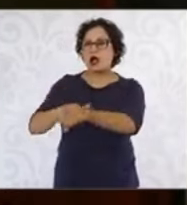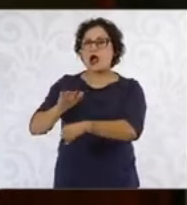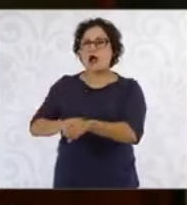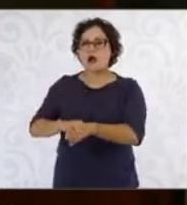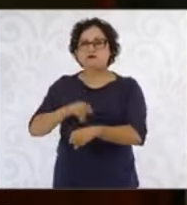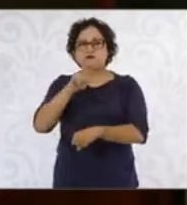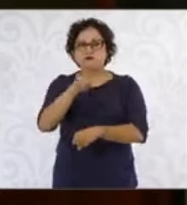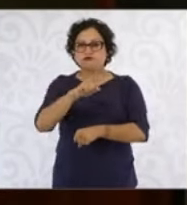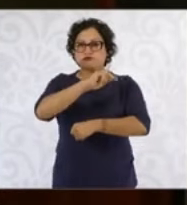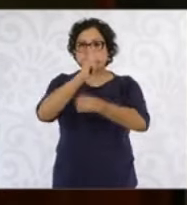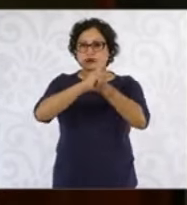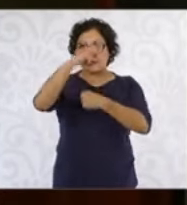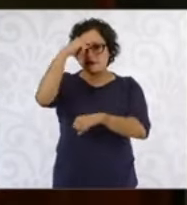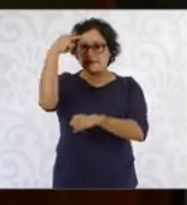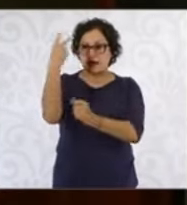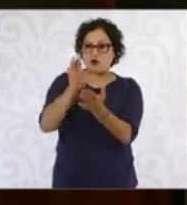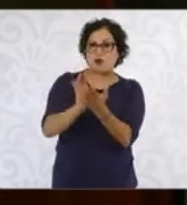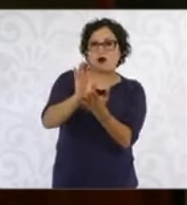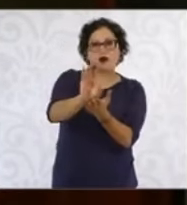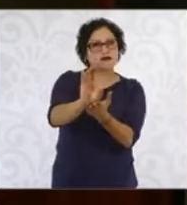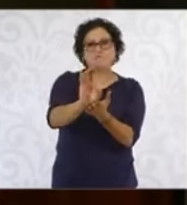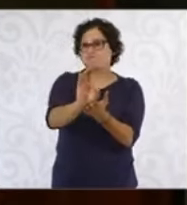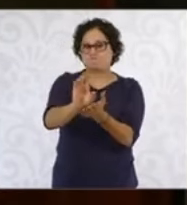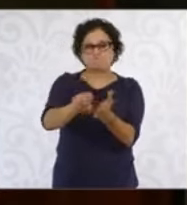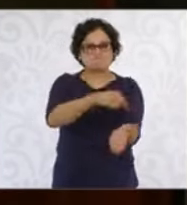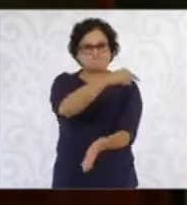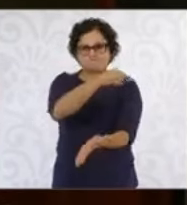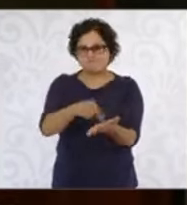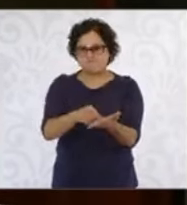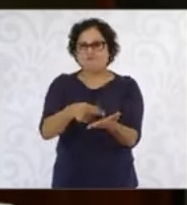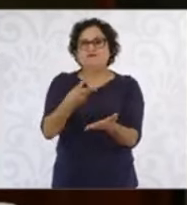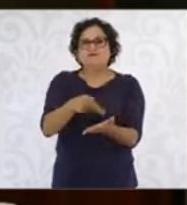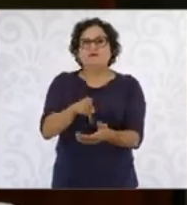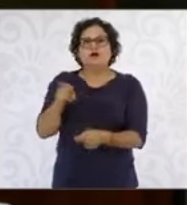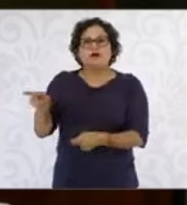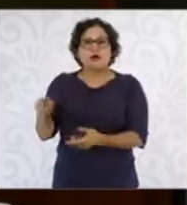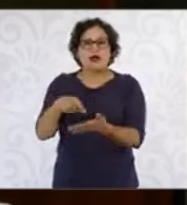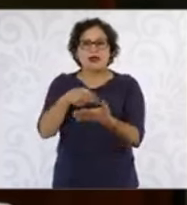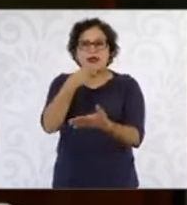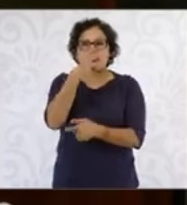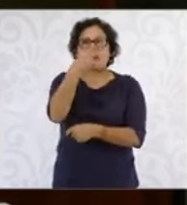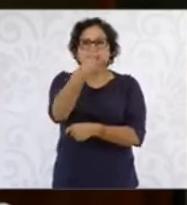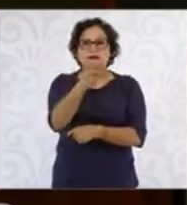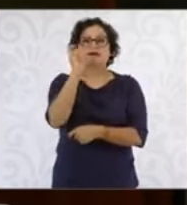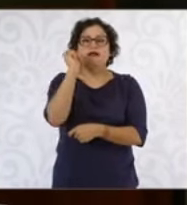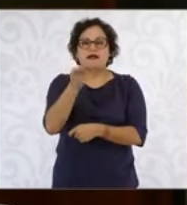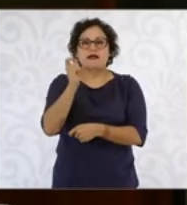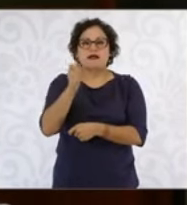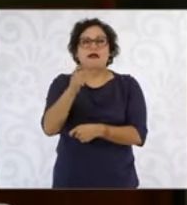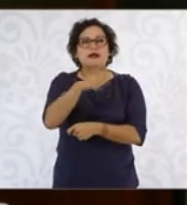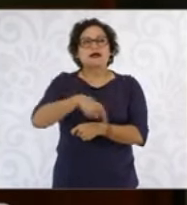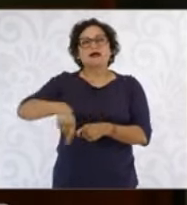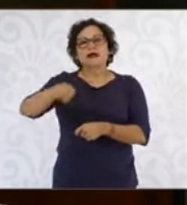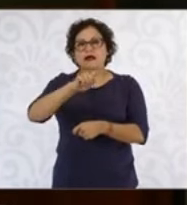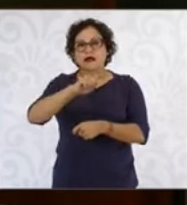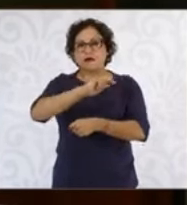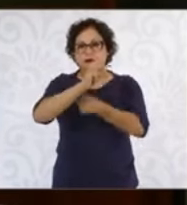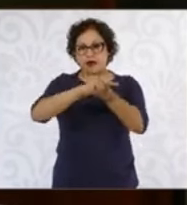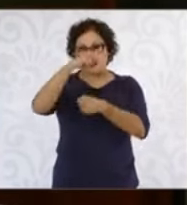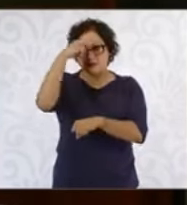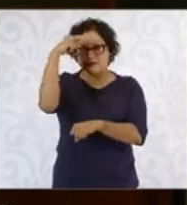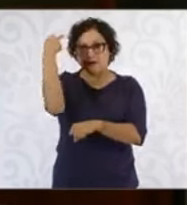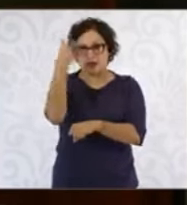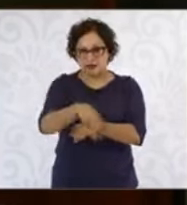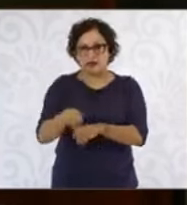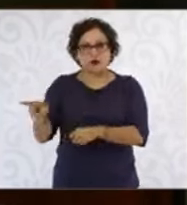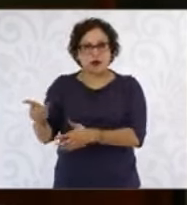negativa, pero reafirmó la calificación, lo que refleja solidez de la posición crediticia de México, es decir, que considera